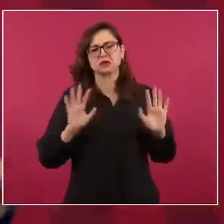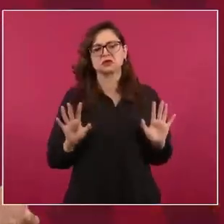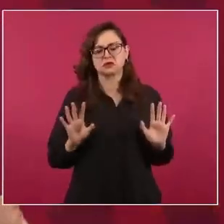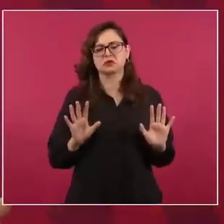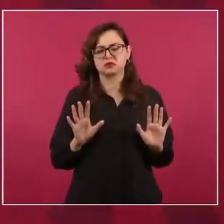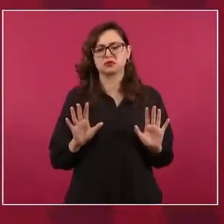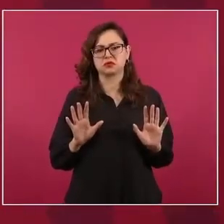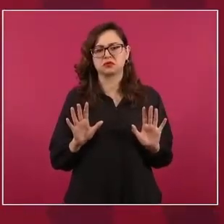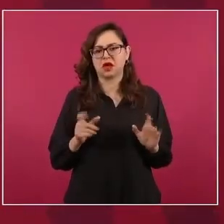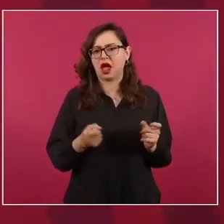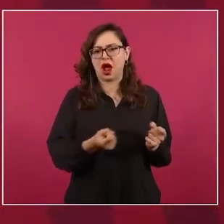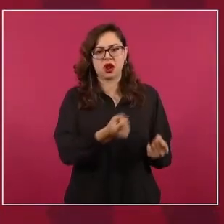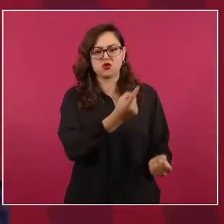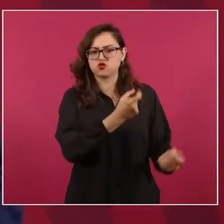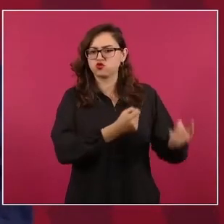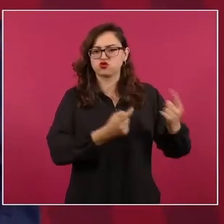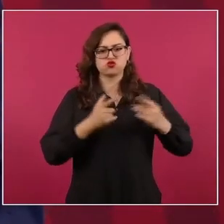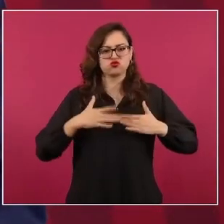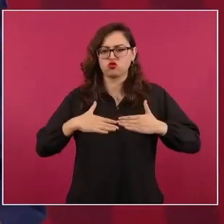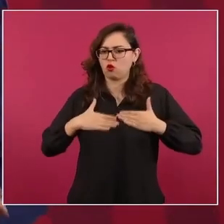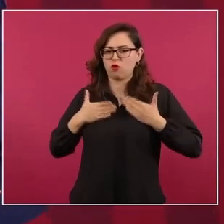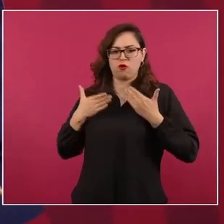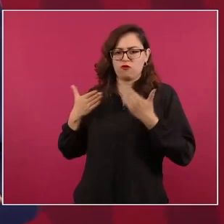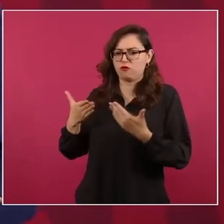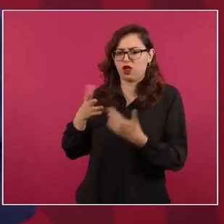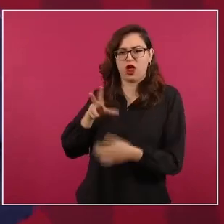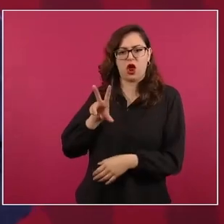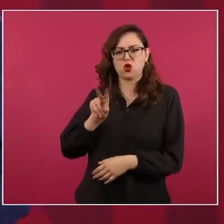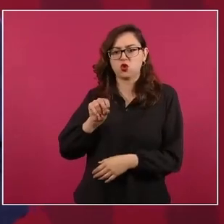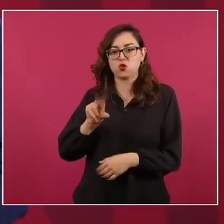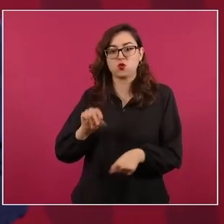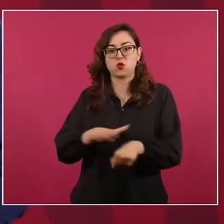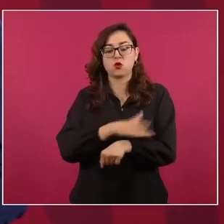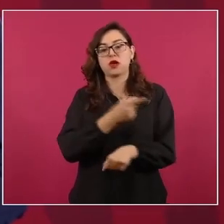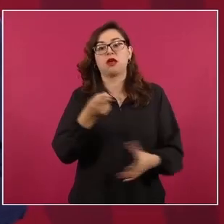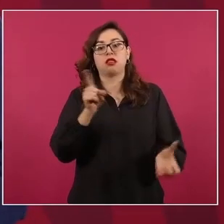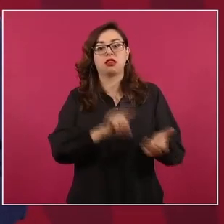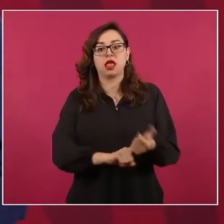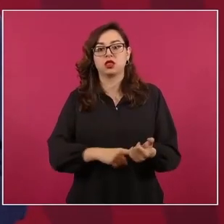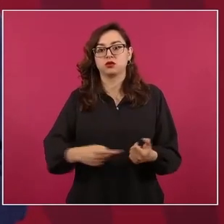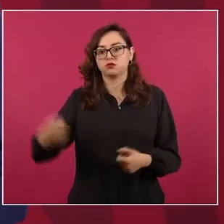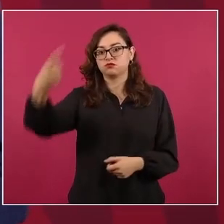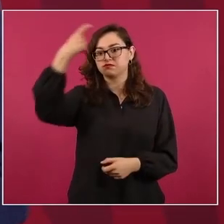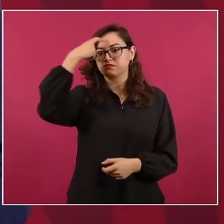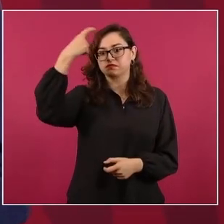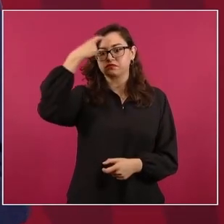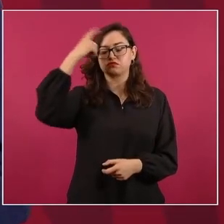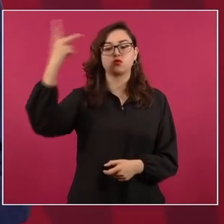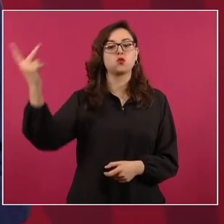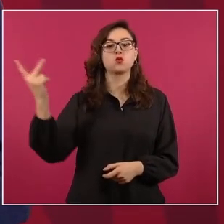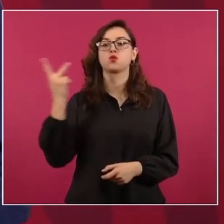tienen un nivel de politización o